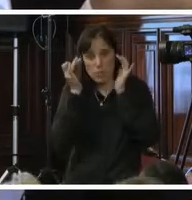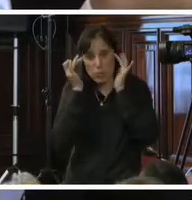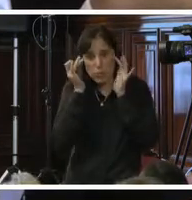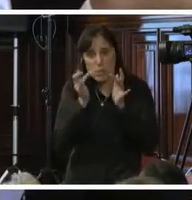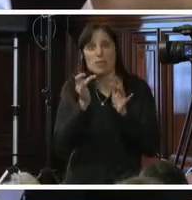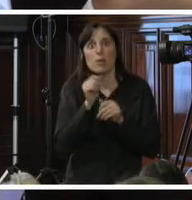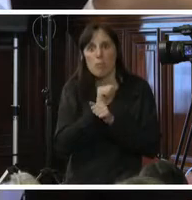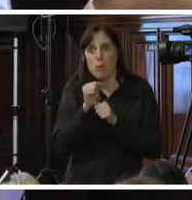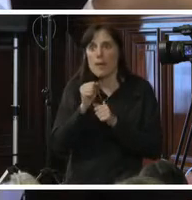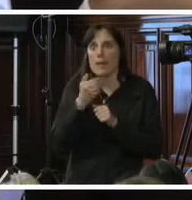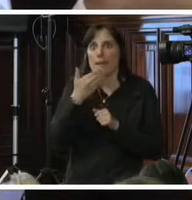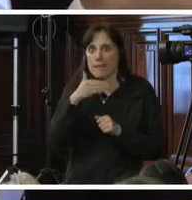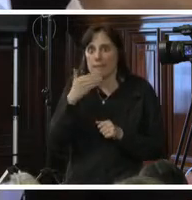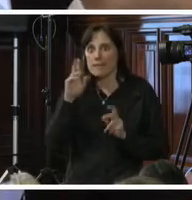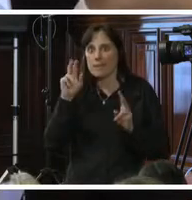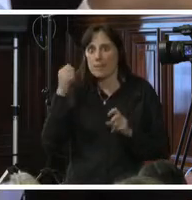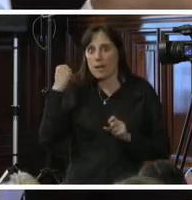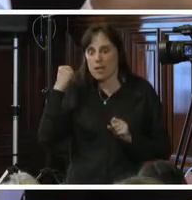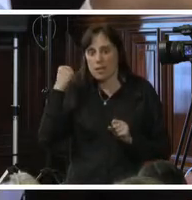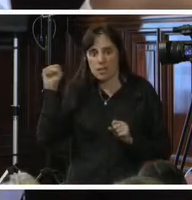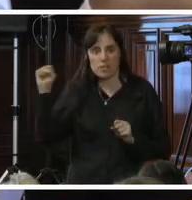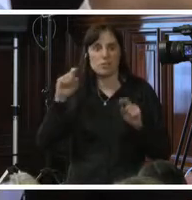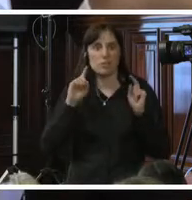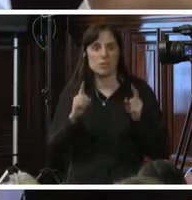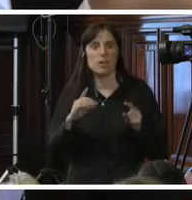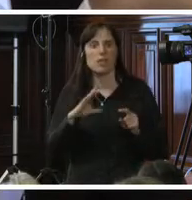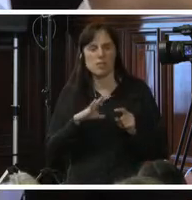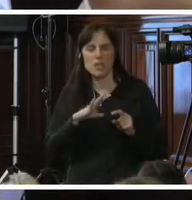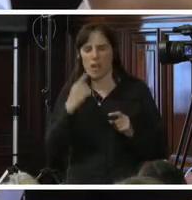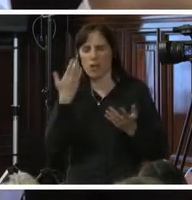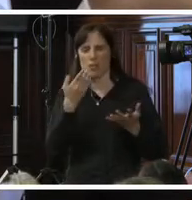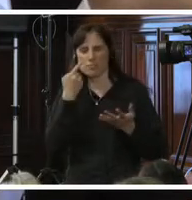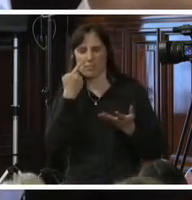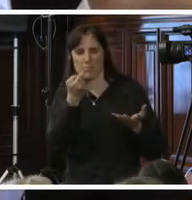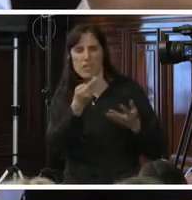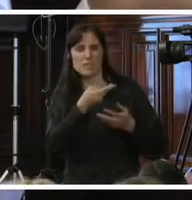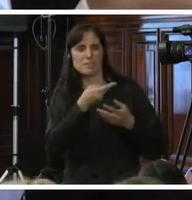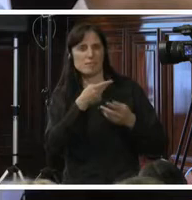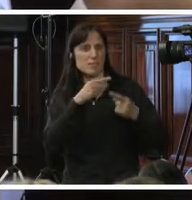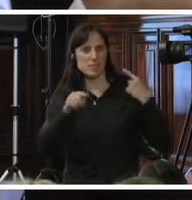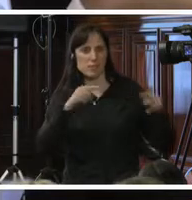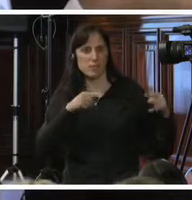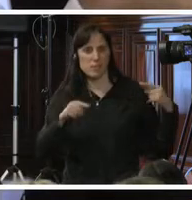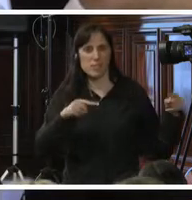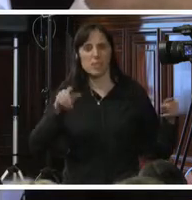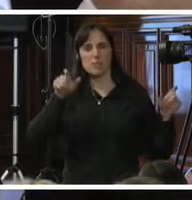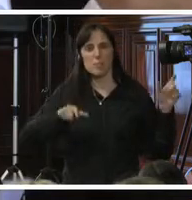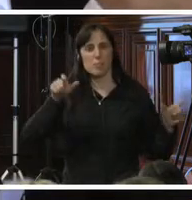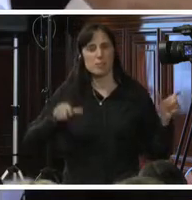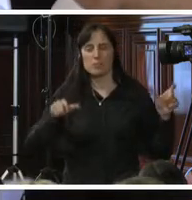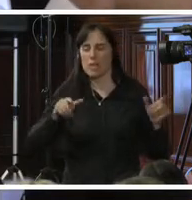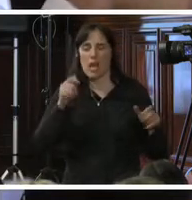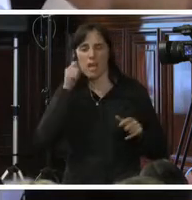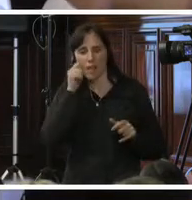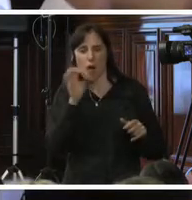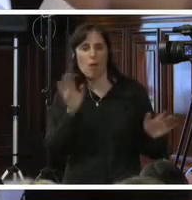la gestión de conocimientos sobre el delito. Se ha identificado una mayor visibilidad de la diversidad y variedad de los perfiles de edad y género de las